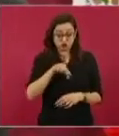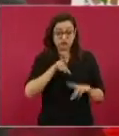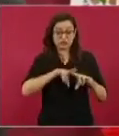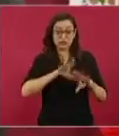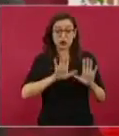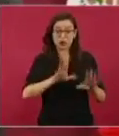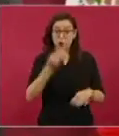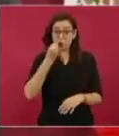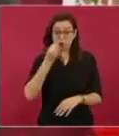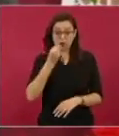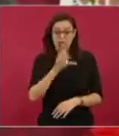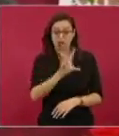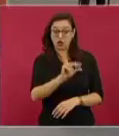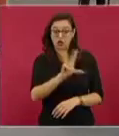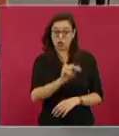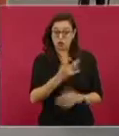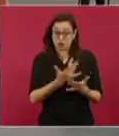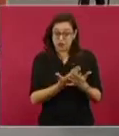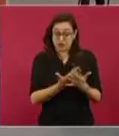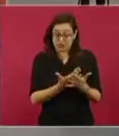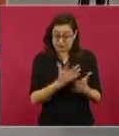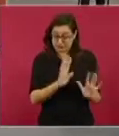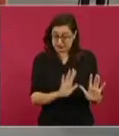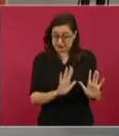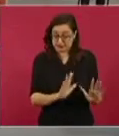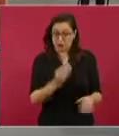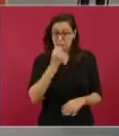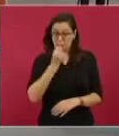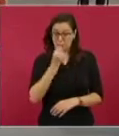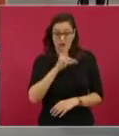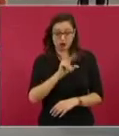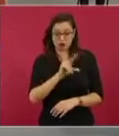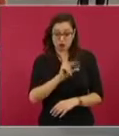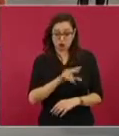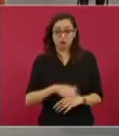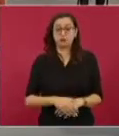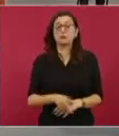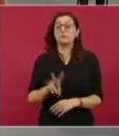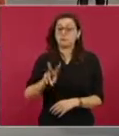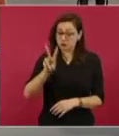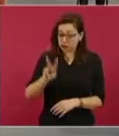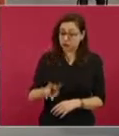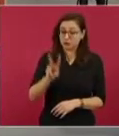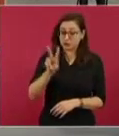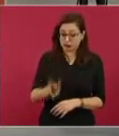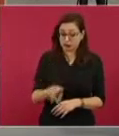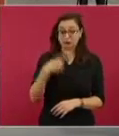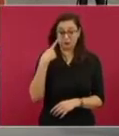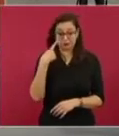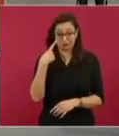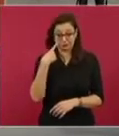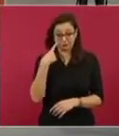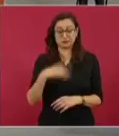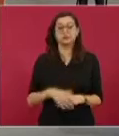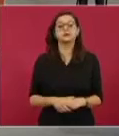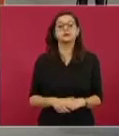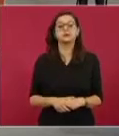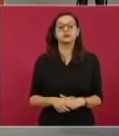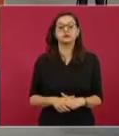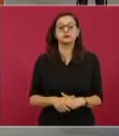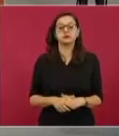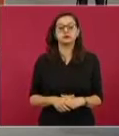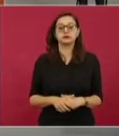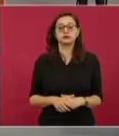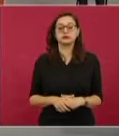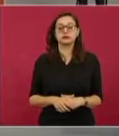a tragar lo que te voy a decir. Oh bueno, suspenso. Cuando vean, a ver, capítulo 1, esto es neta, eh. Capítulo 1, cuando viste que